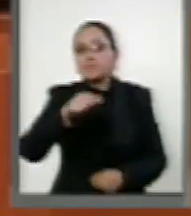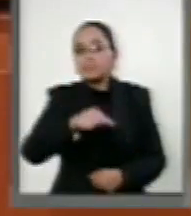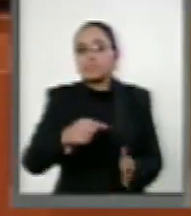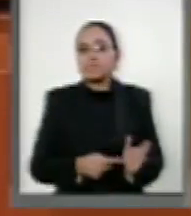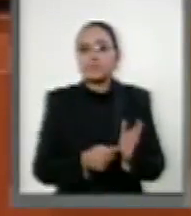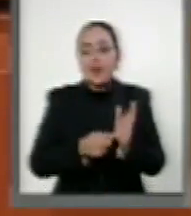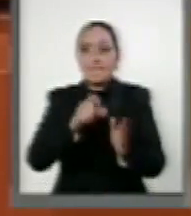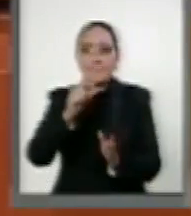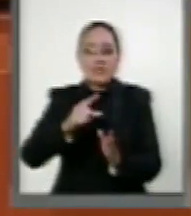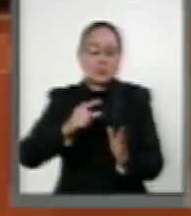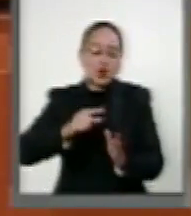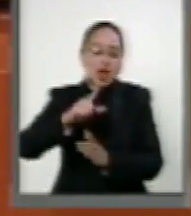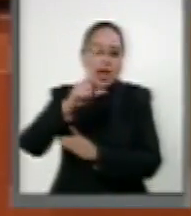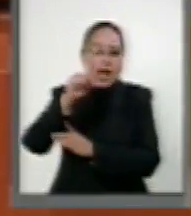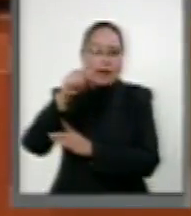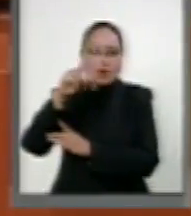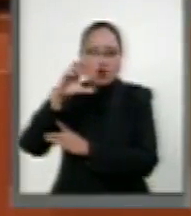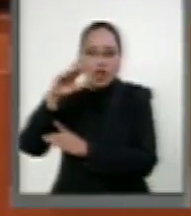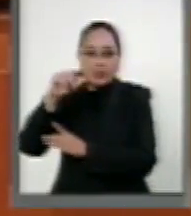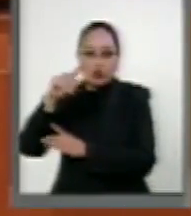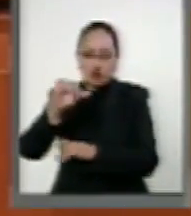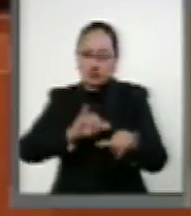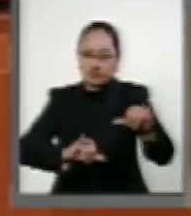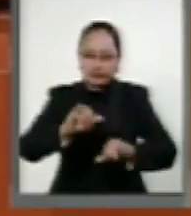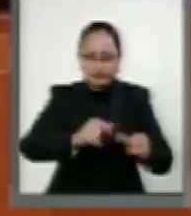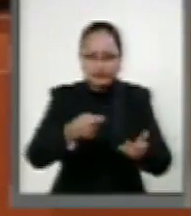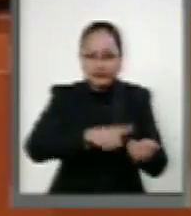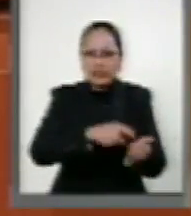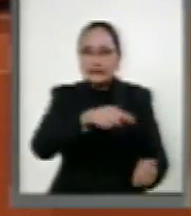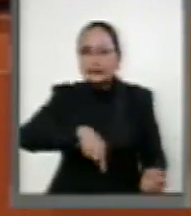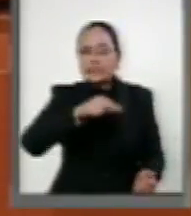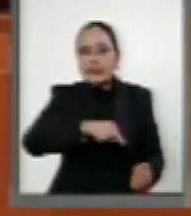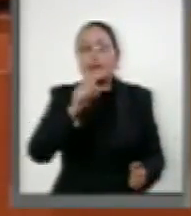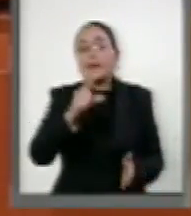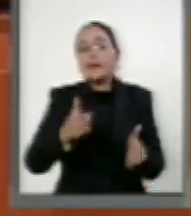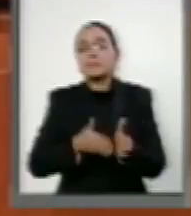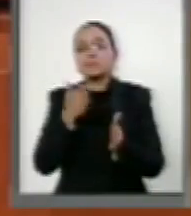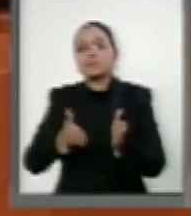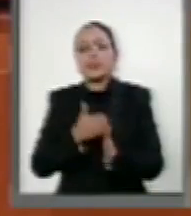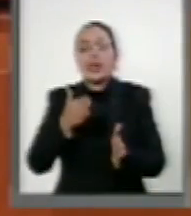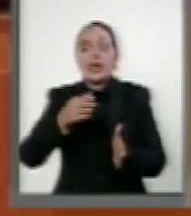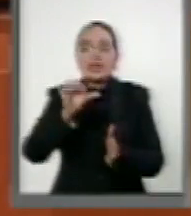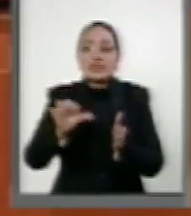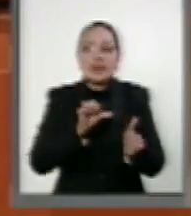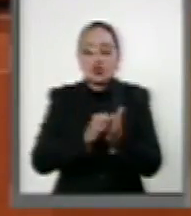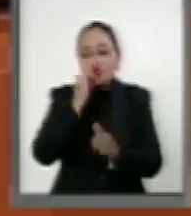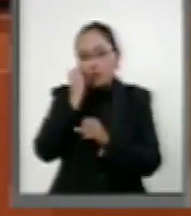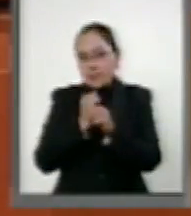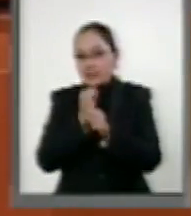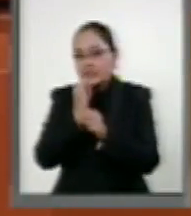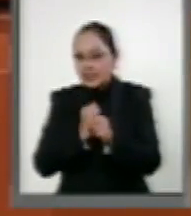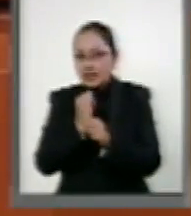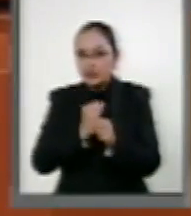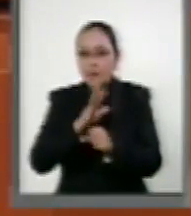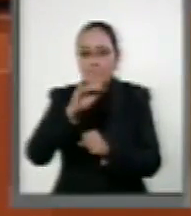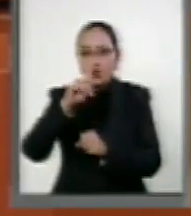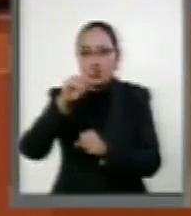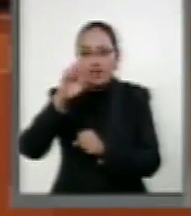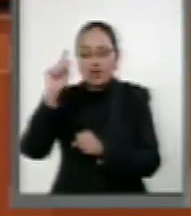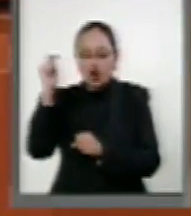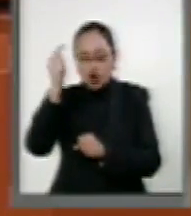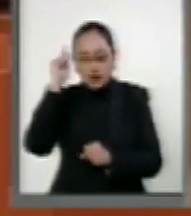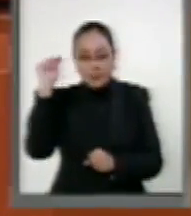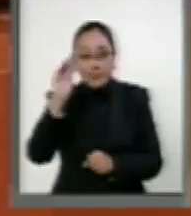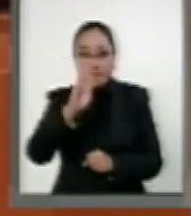Torre de Laboratorios y para que se inicie la construcción del edificio del centro de investigaciones en biotecnología y el